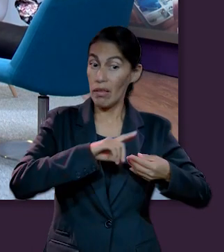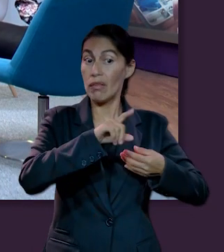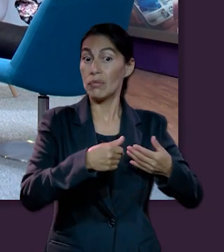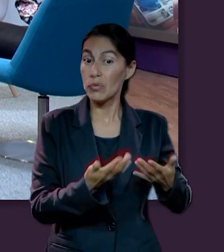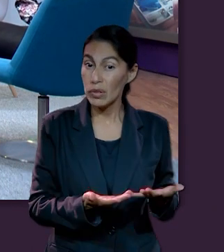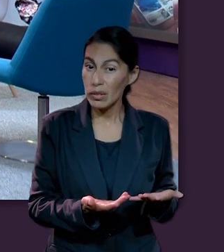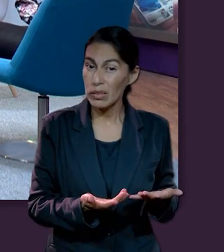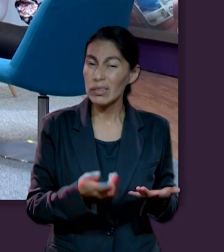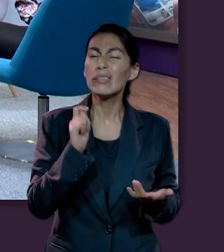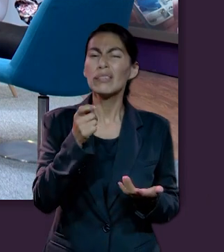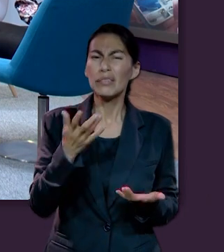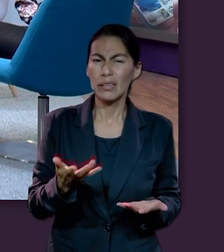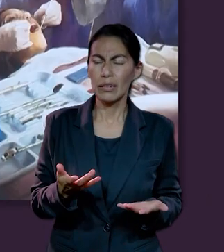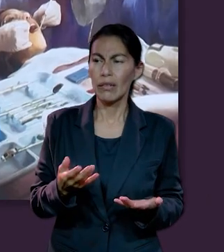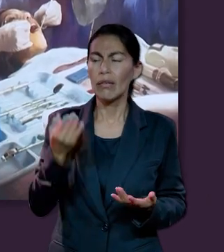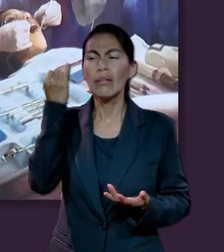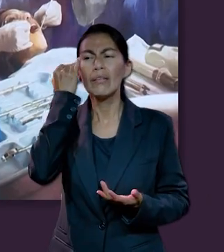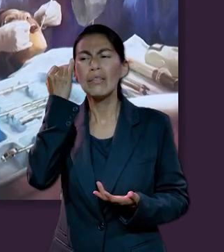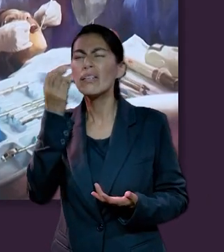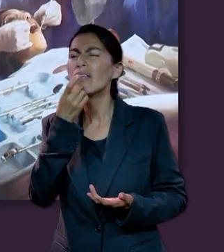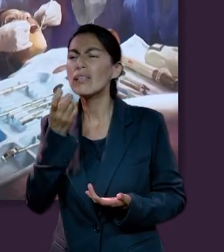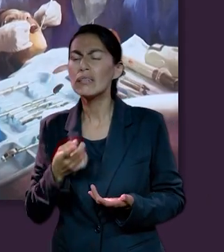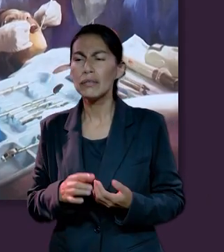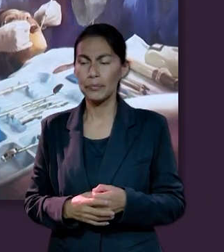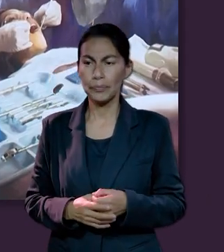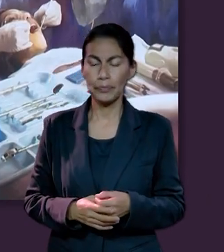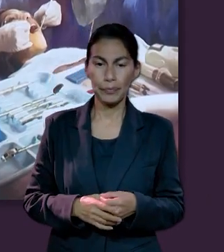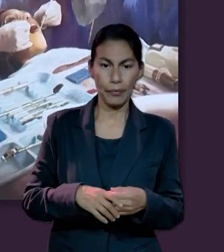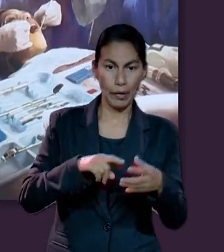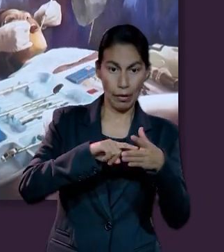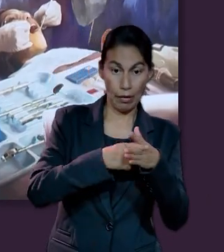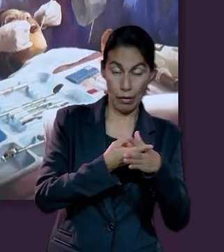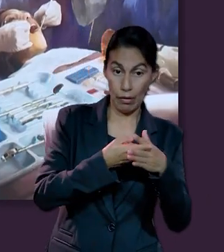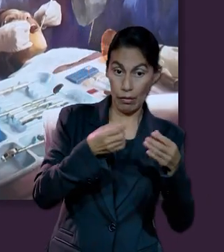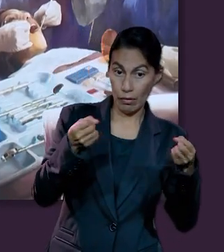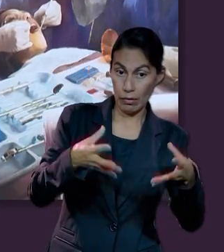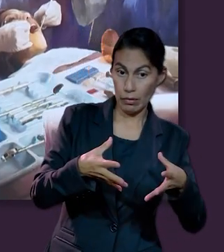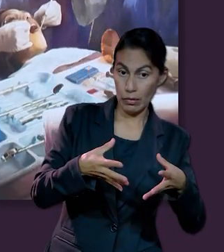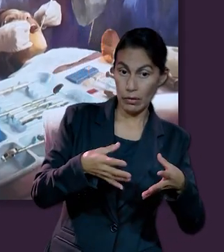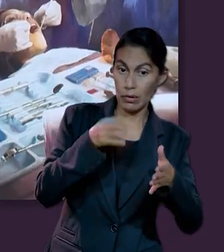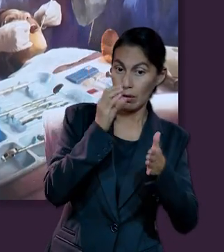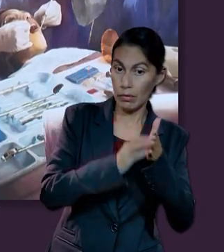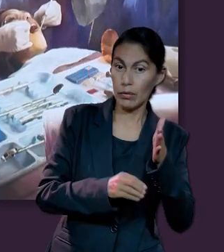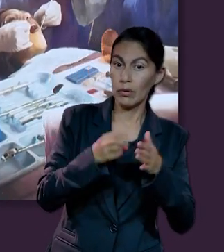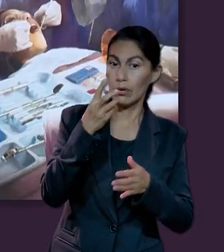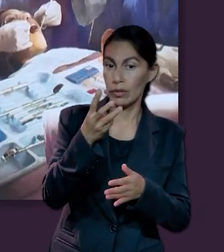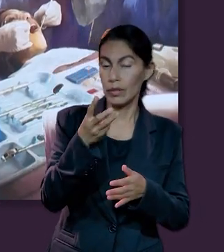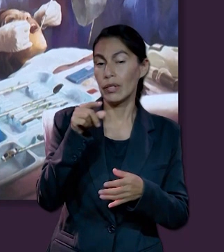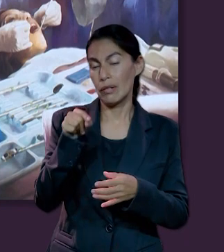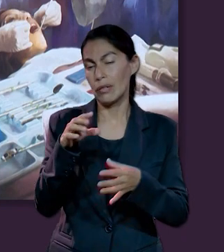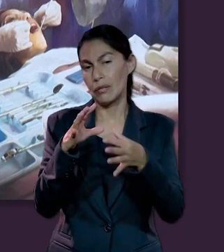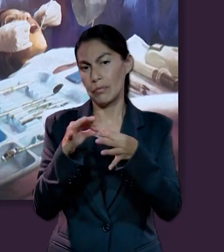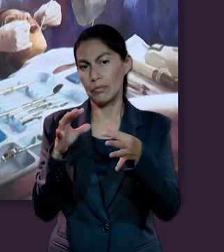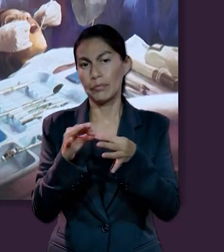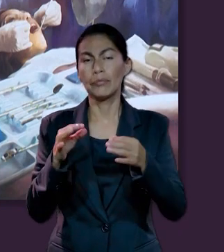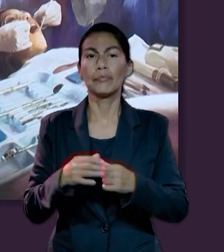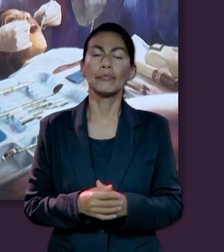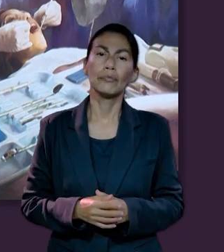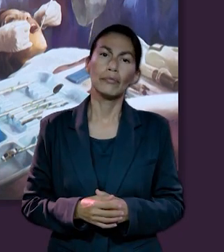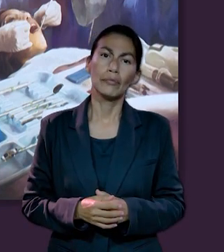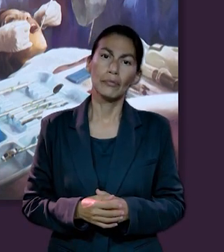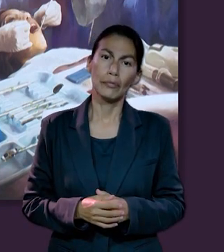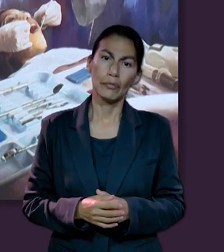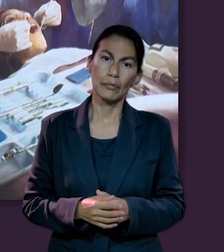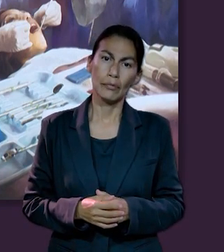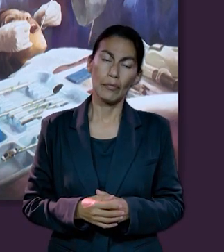Isai, ¿qué nos podrías decir? En Génesis capítulo 3 se nos describe, como decías, este escenario